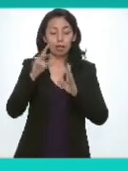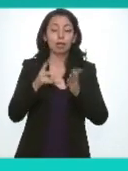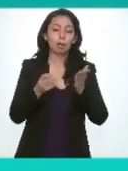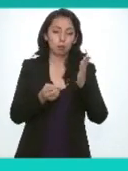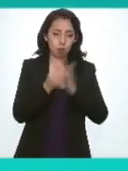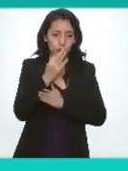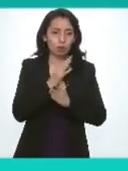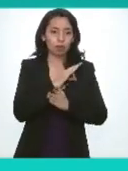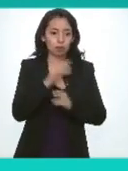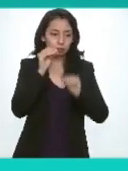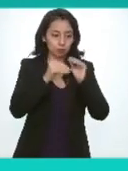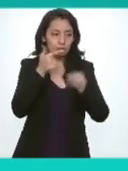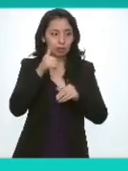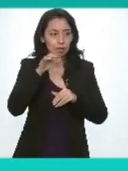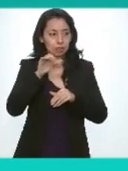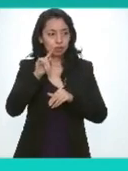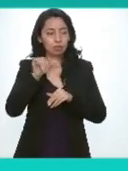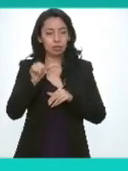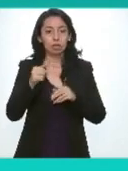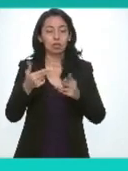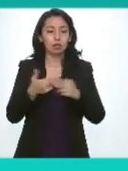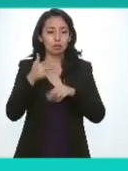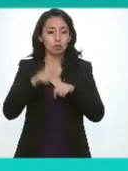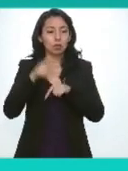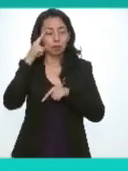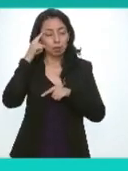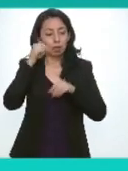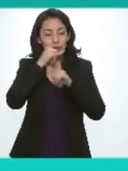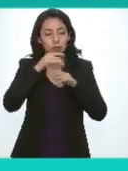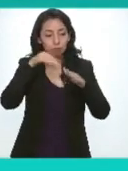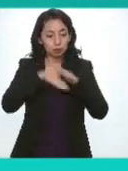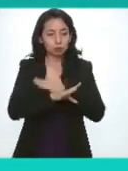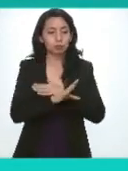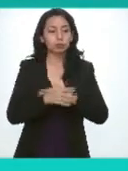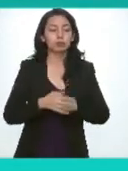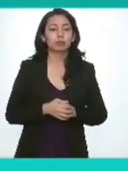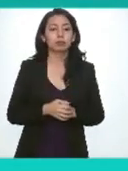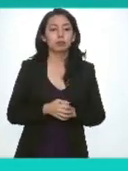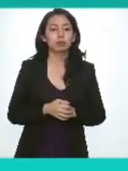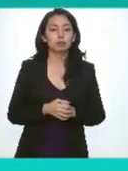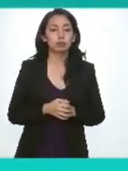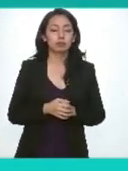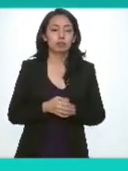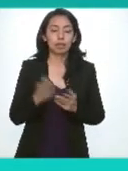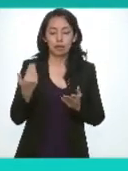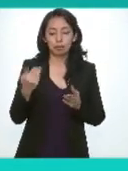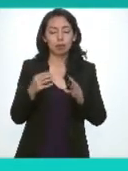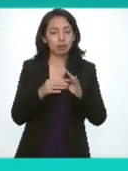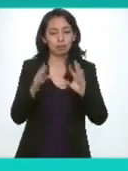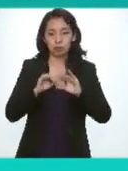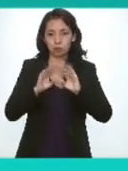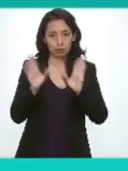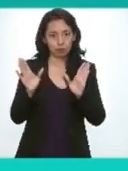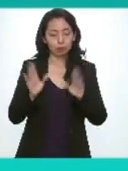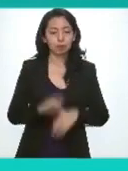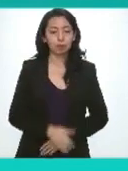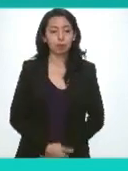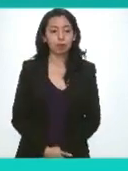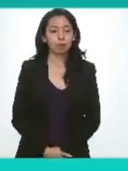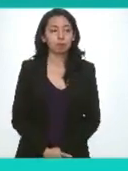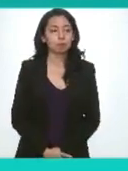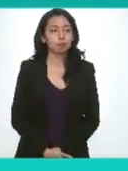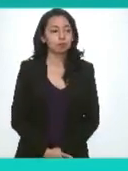de la receta del sistema nacional de transparencia acceso a la información pública y protección de datos personales que acaba de ser presentado este día